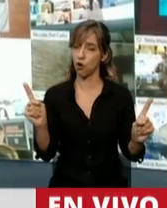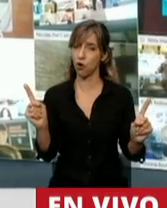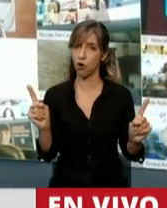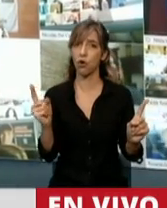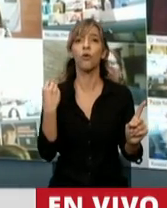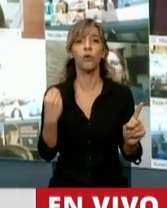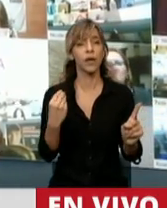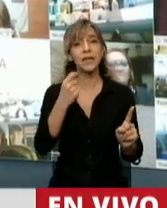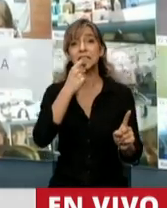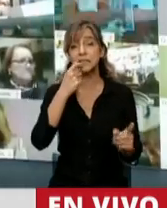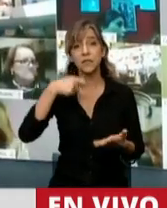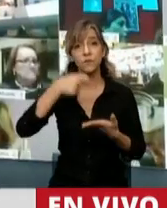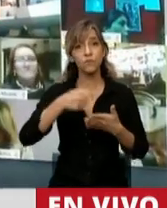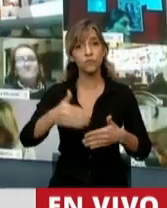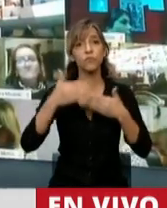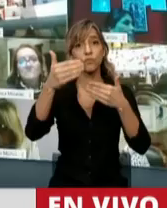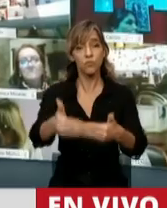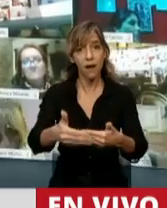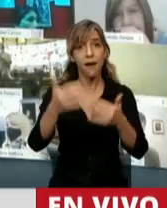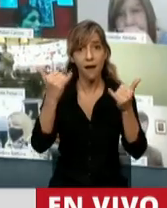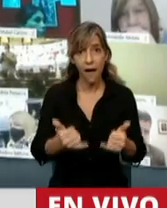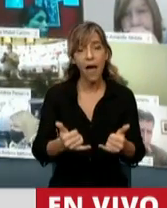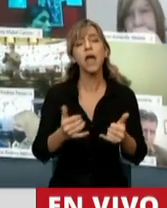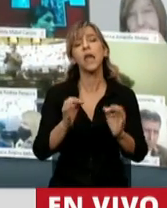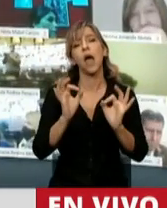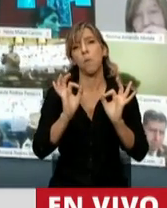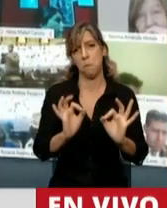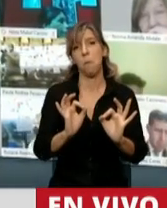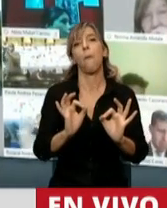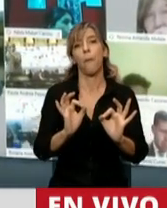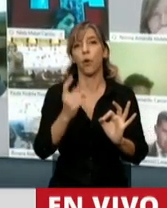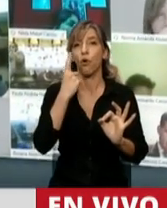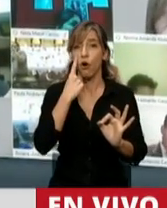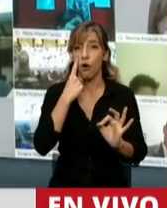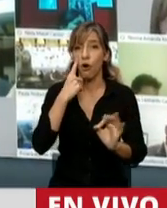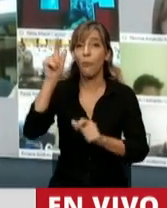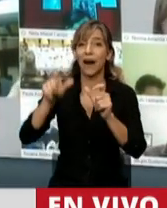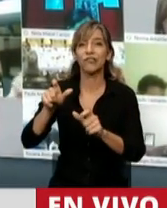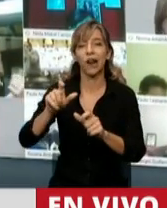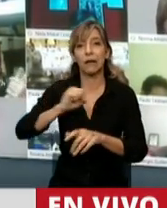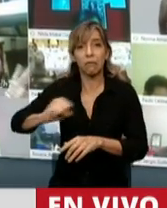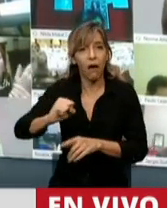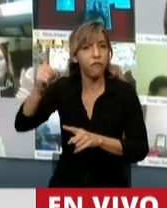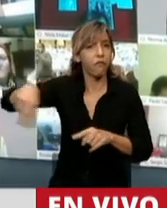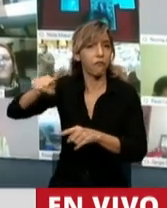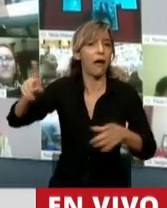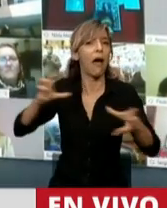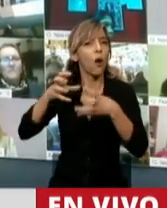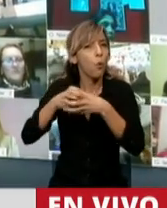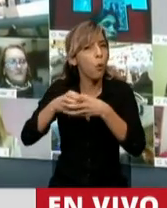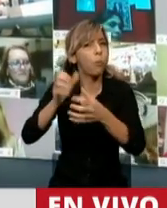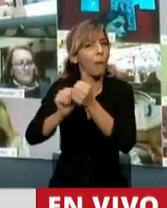moratoria y una amnistía encubiertas para delincuentes. Esa es la discusión. Y voy a leer